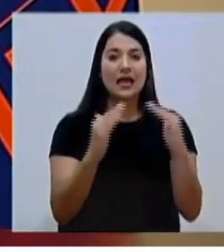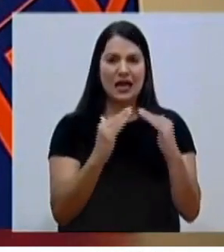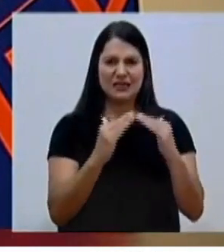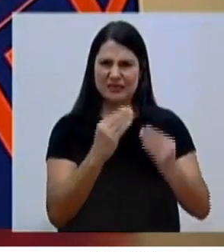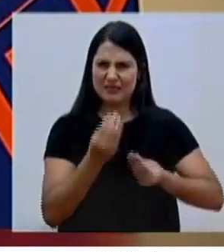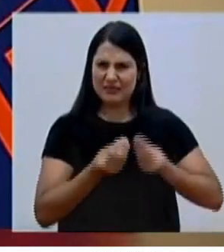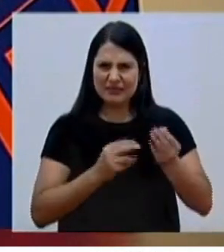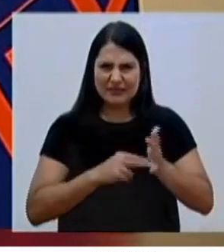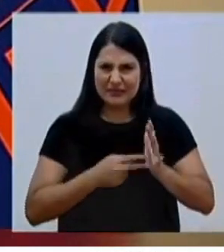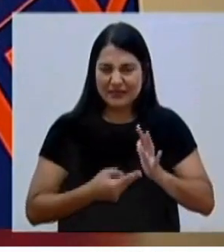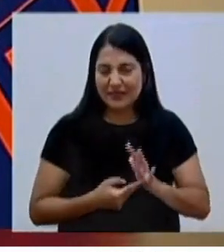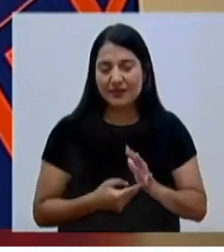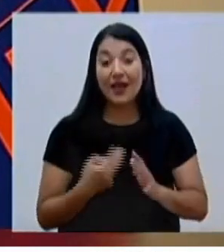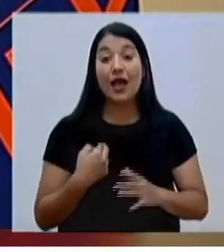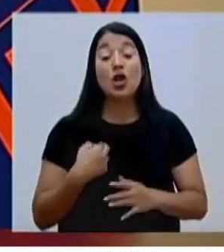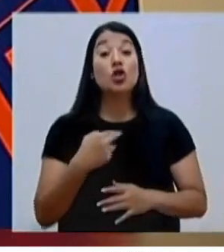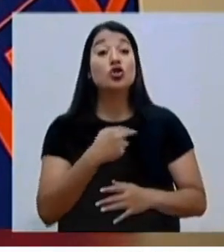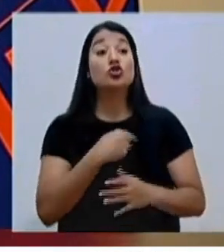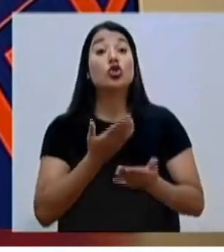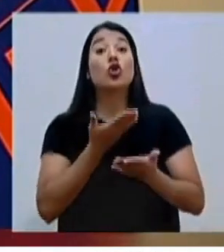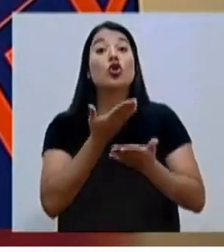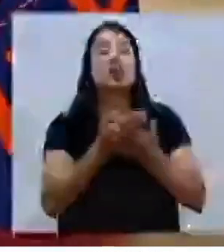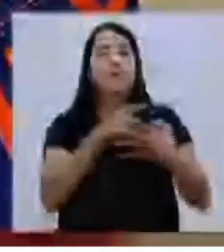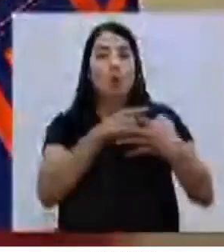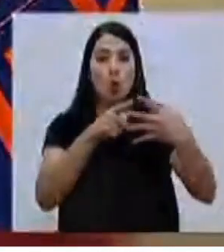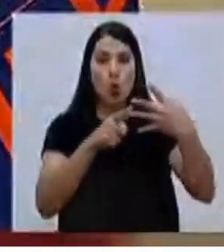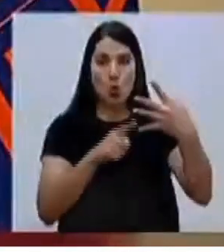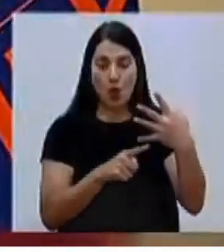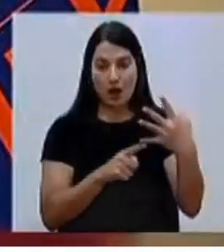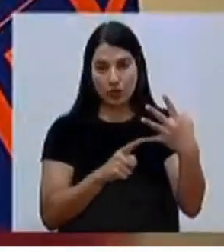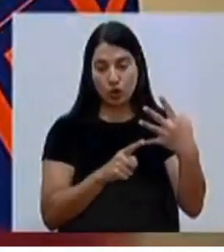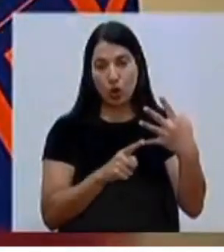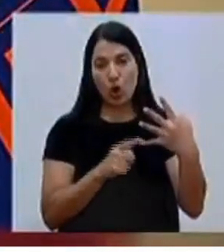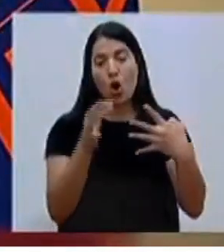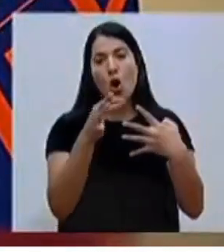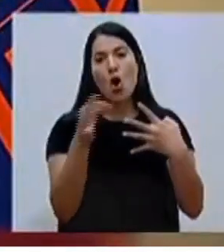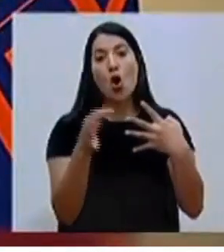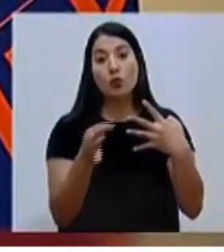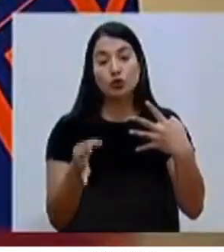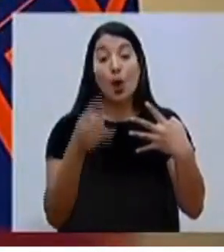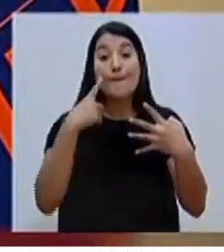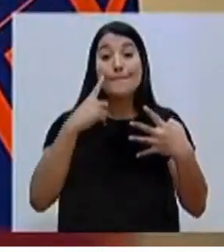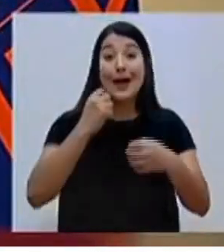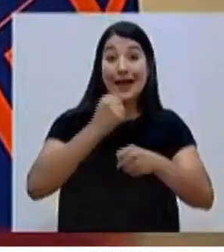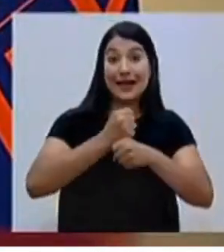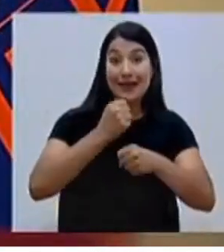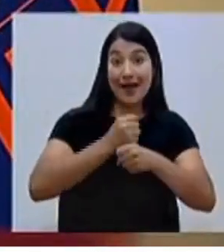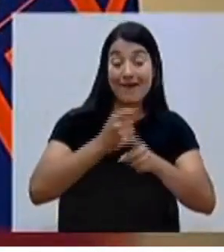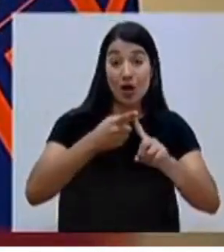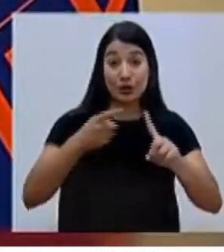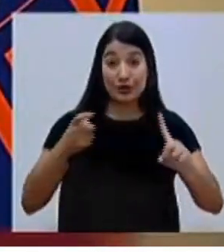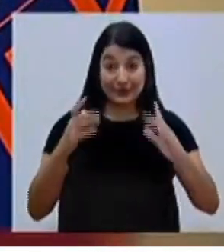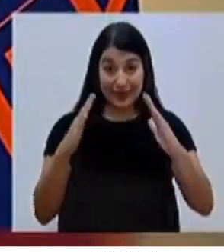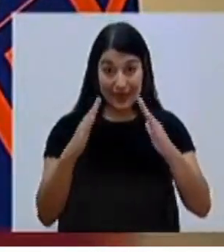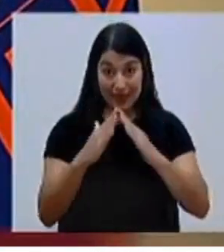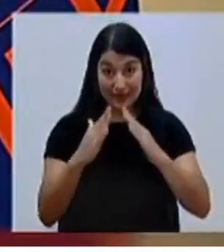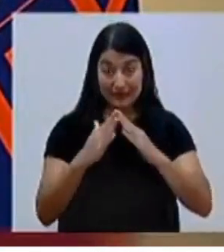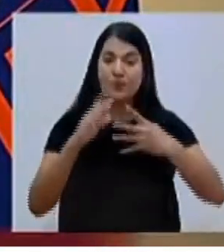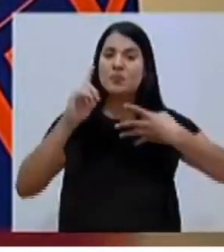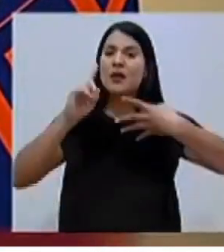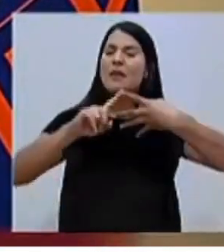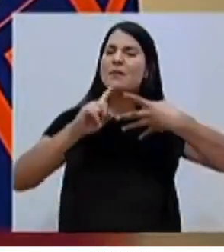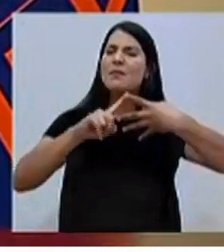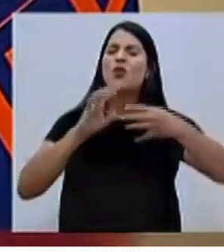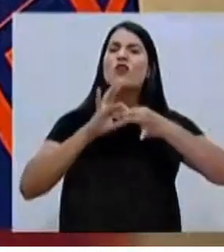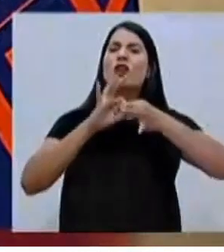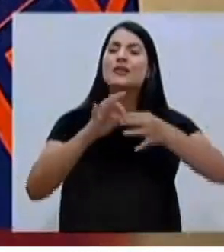cuatro componentes para el trabajo a nivel del hogar El primero de ellos es el